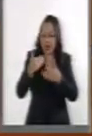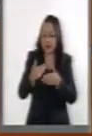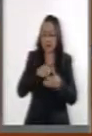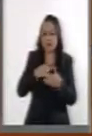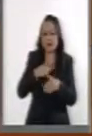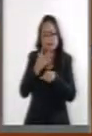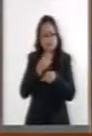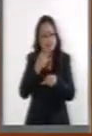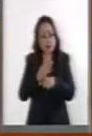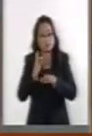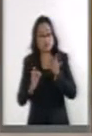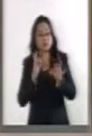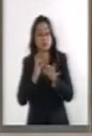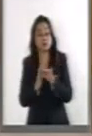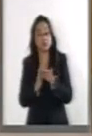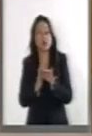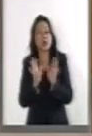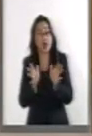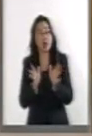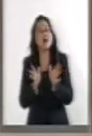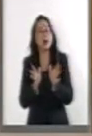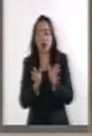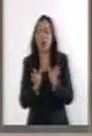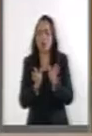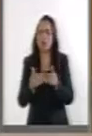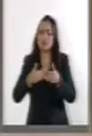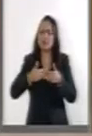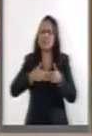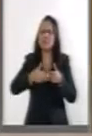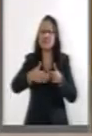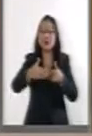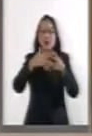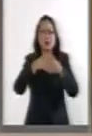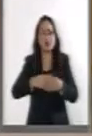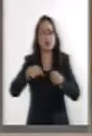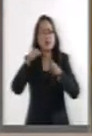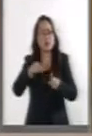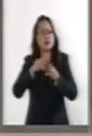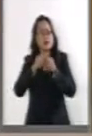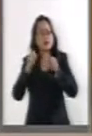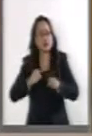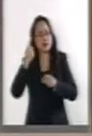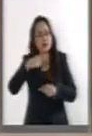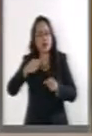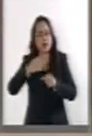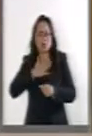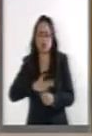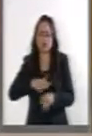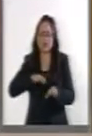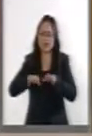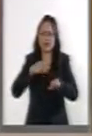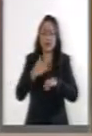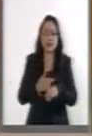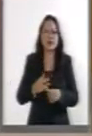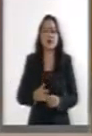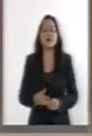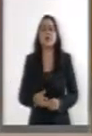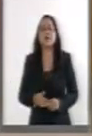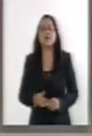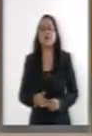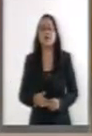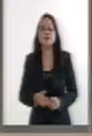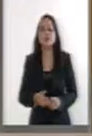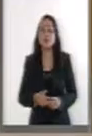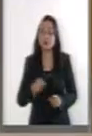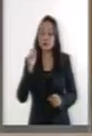funciona correctamente, coadyuvará a despresurizar el sistema de justicia laboral, lo que